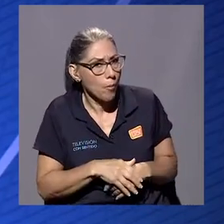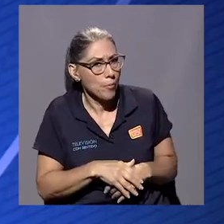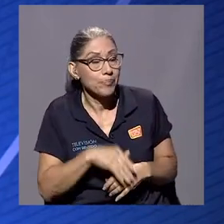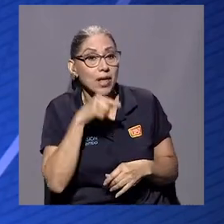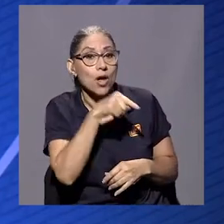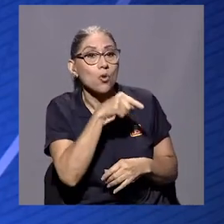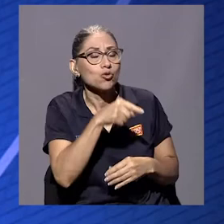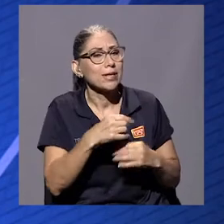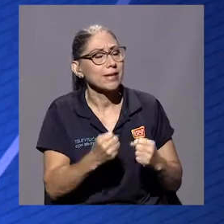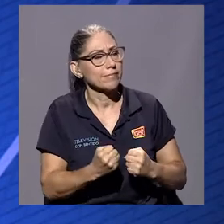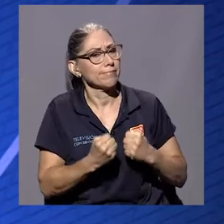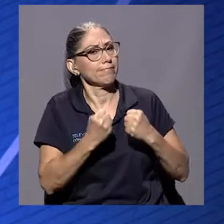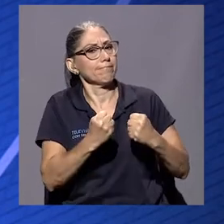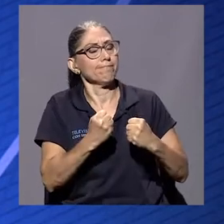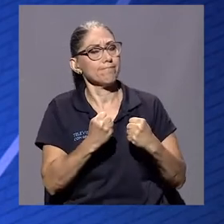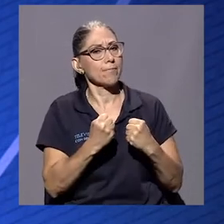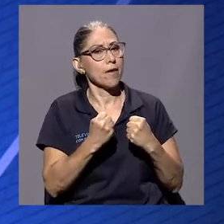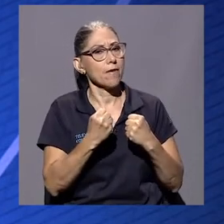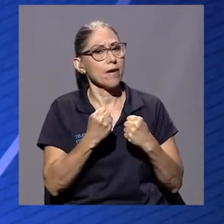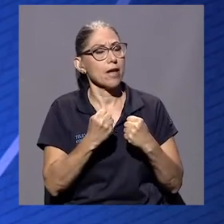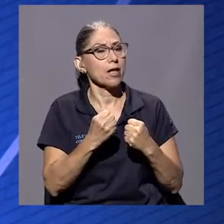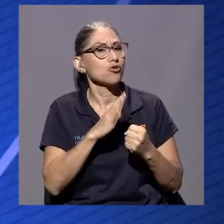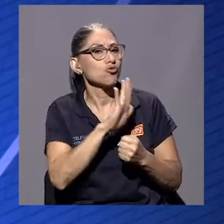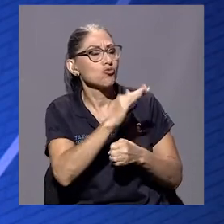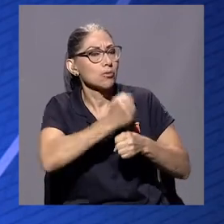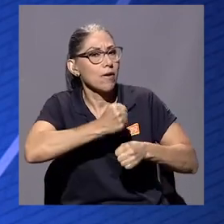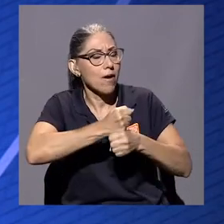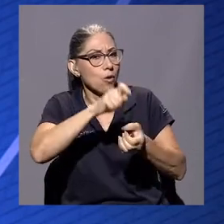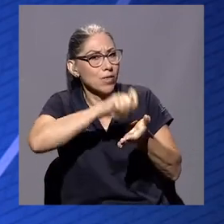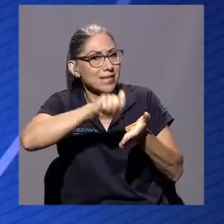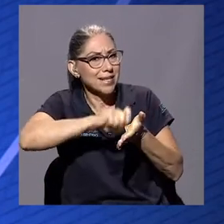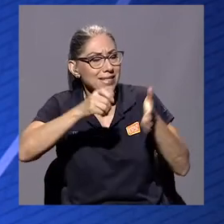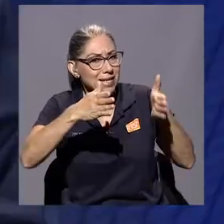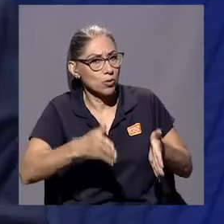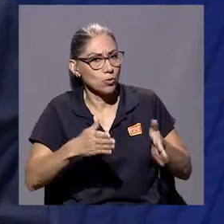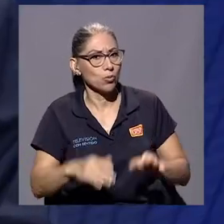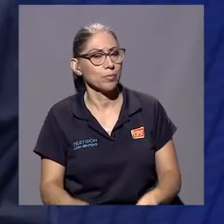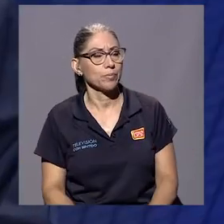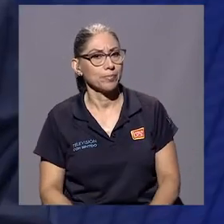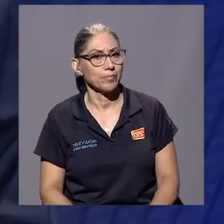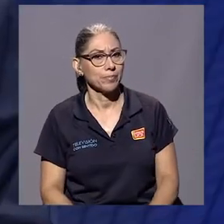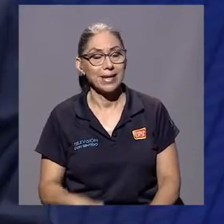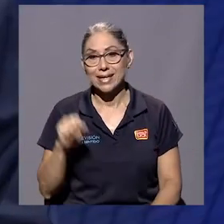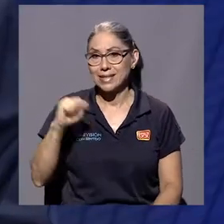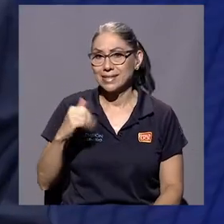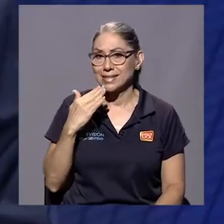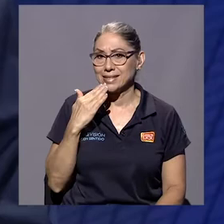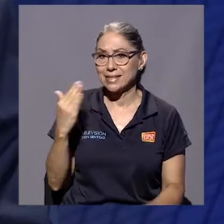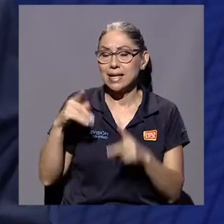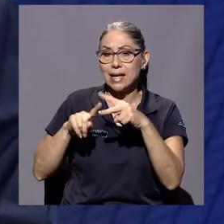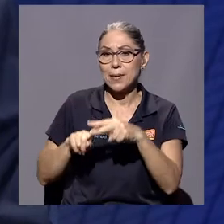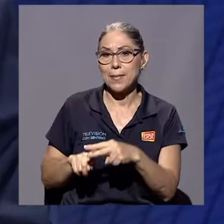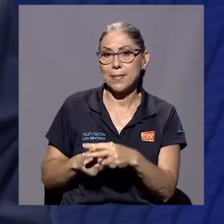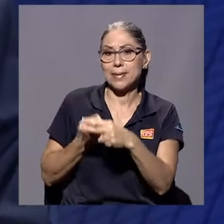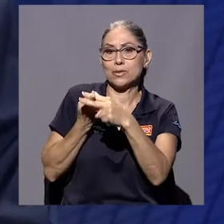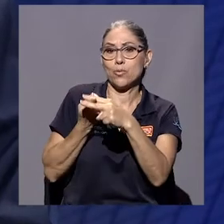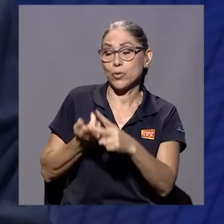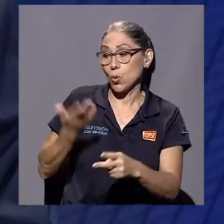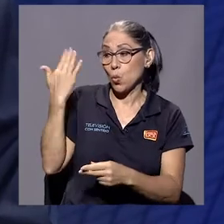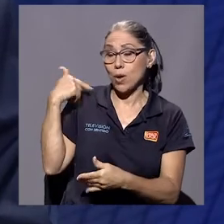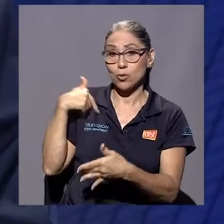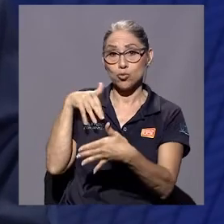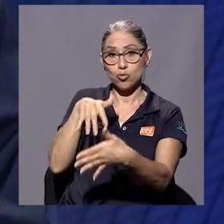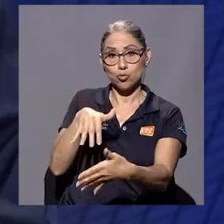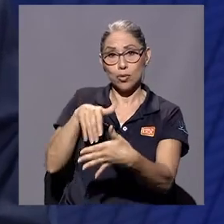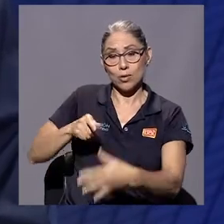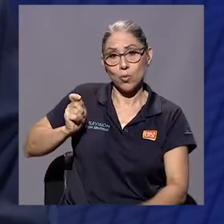consolidación en el trabajo de ser escritor. Sí, gracias. Todo comenzó cuando estaba